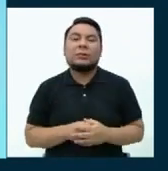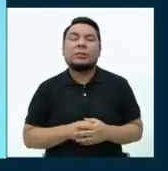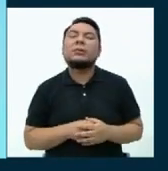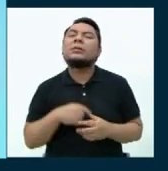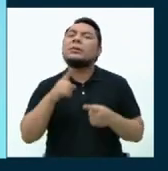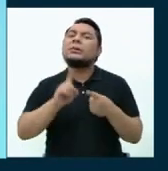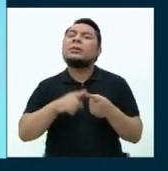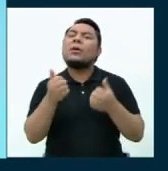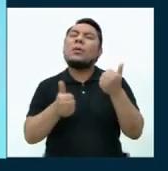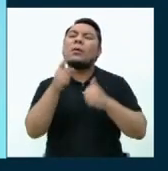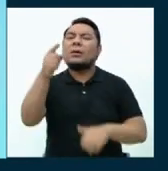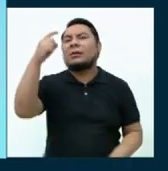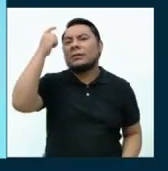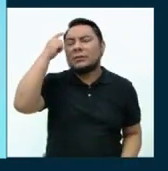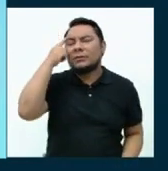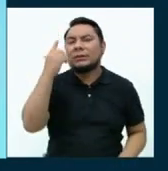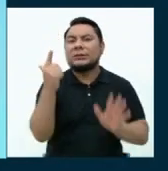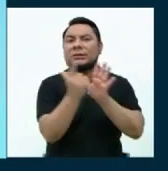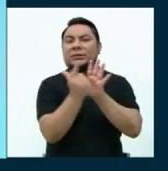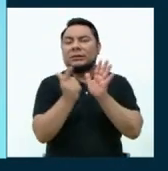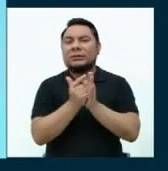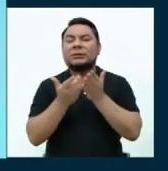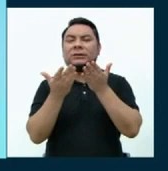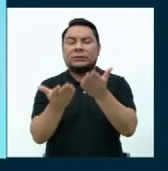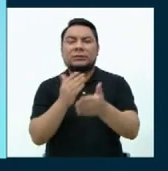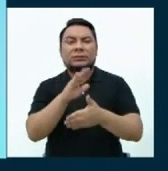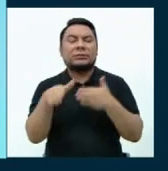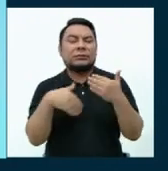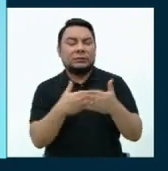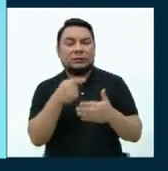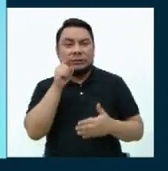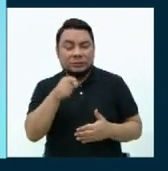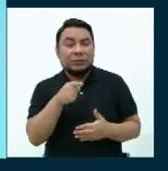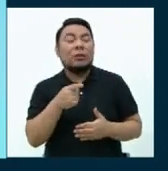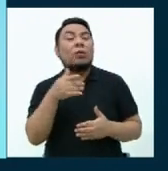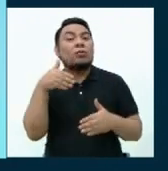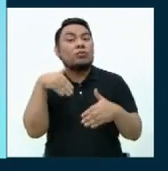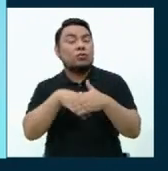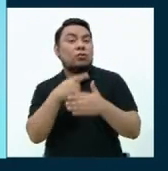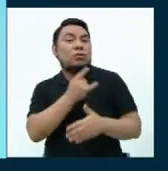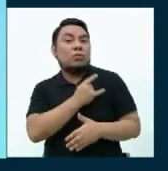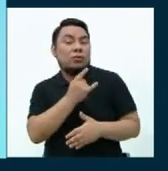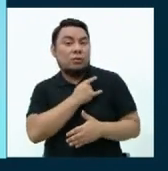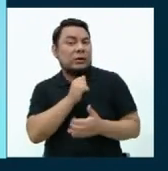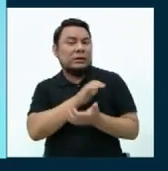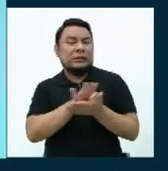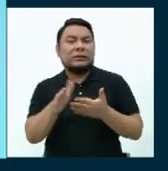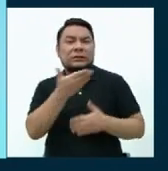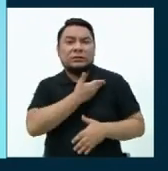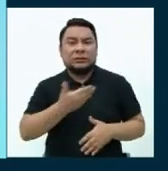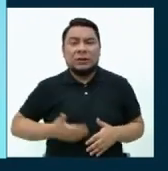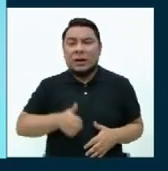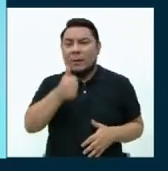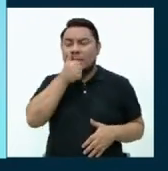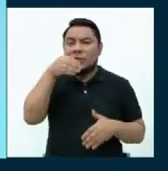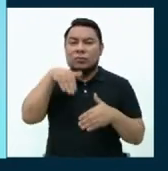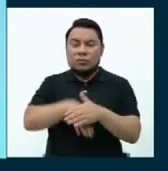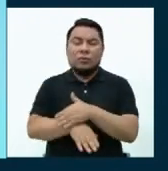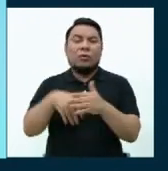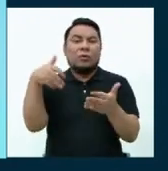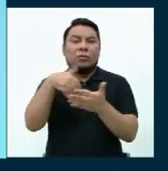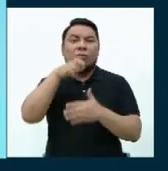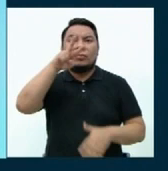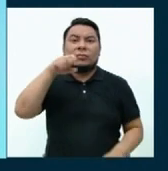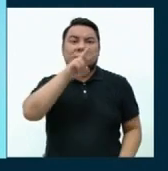¿cuál es su posición respecto a la ley que otorga bachillerato automático para estudiantes de universidades públicas y privadas egresados durante el